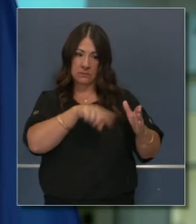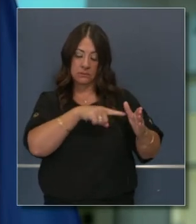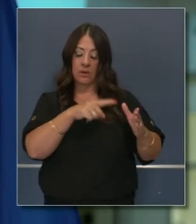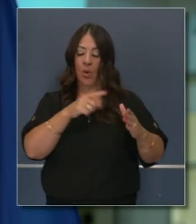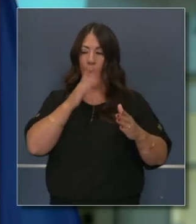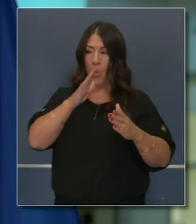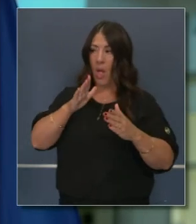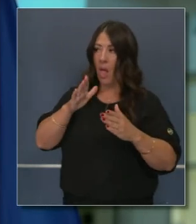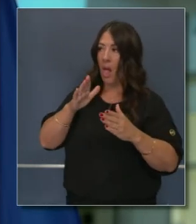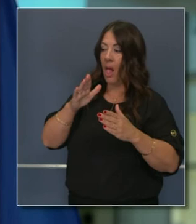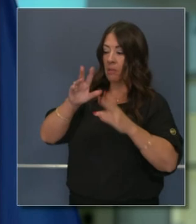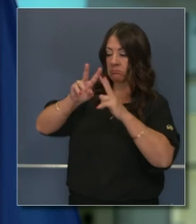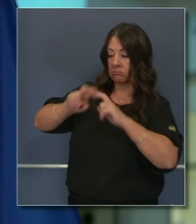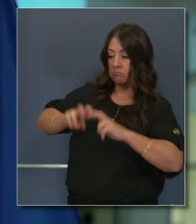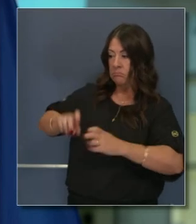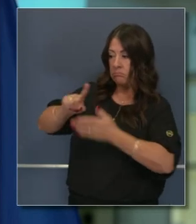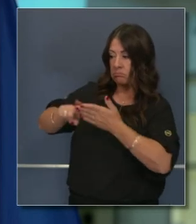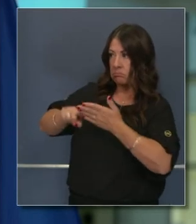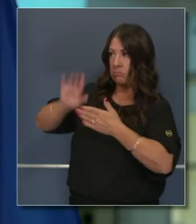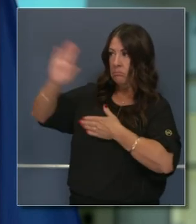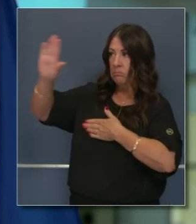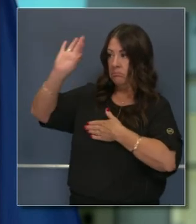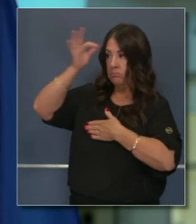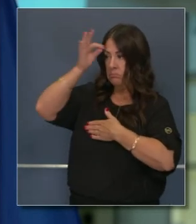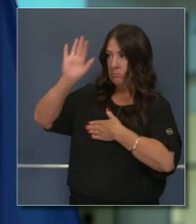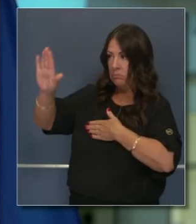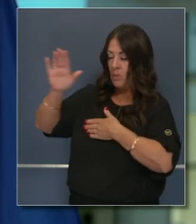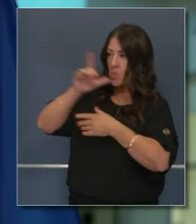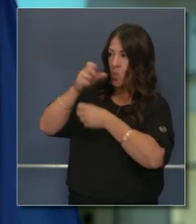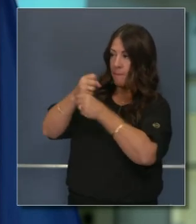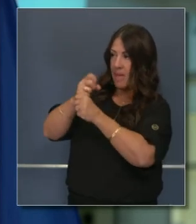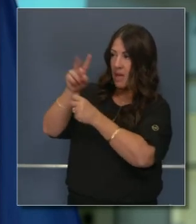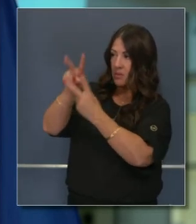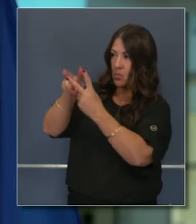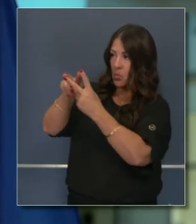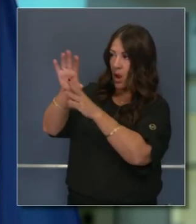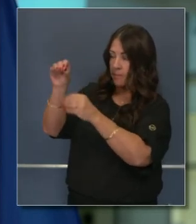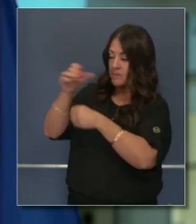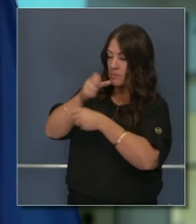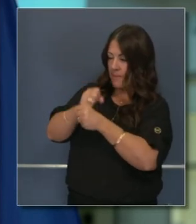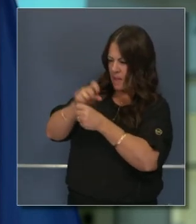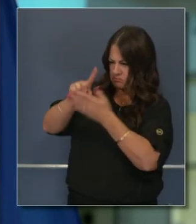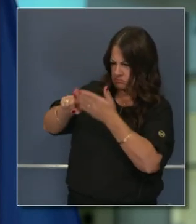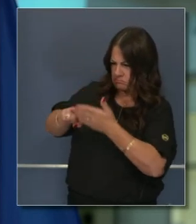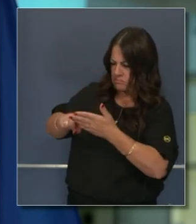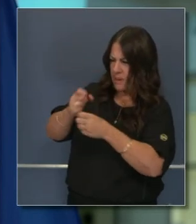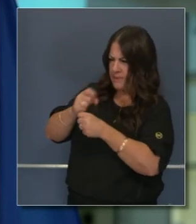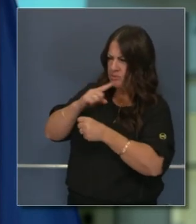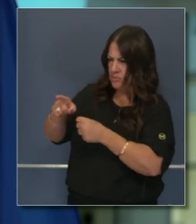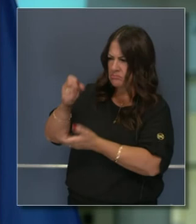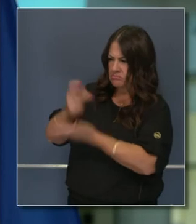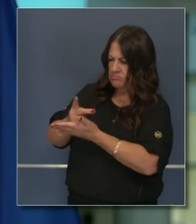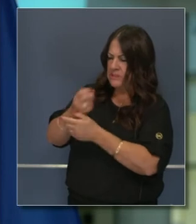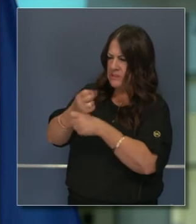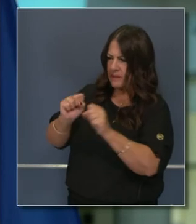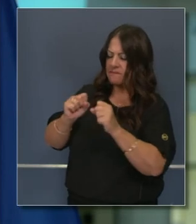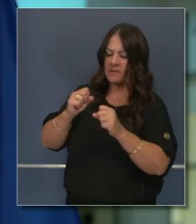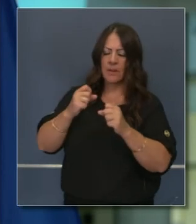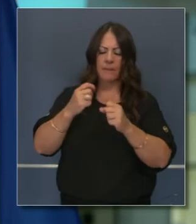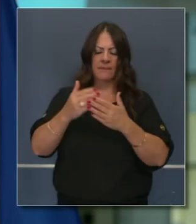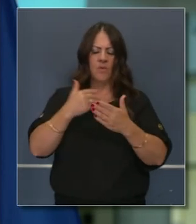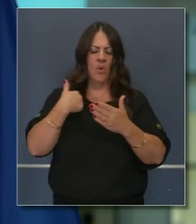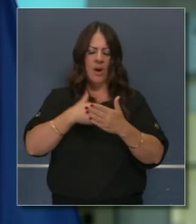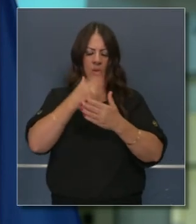evaluaremos la veracidad y la eficacia. Y esto es parte de nuestro protocolo y